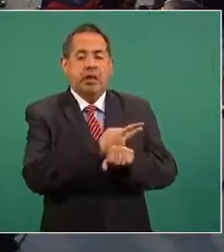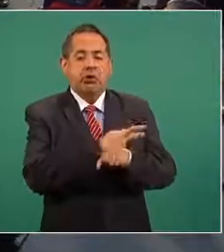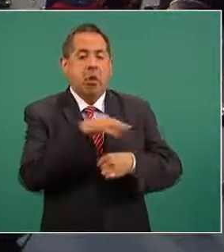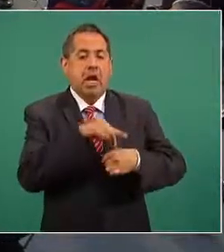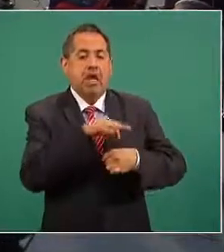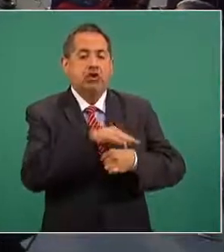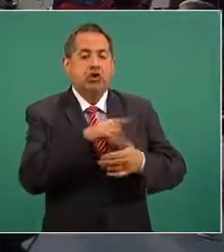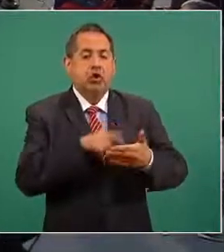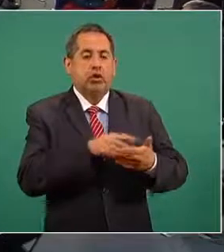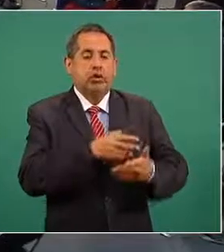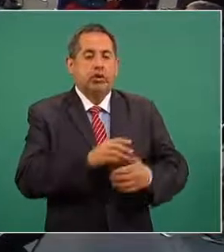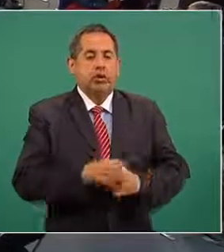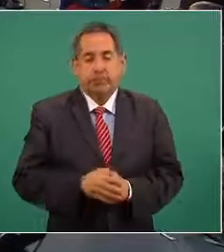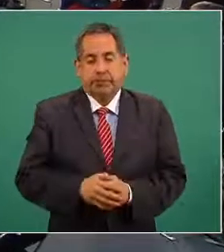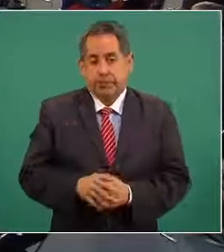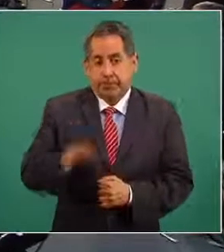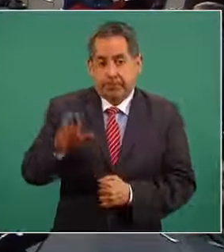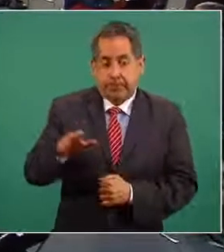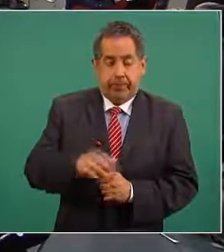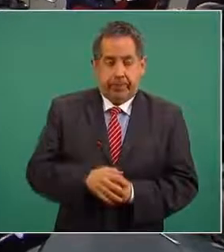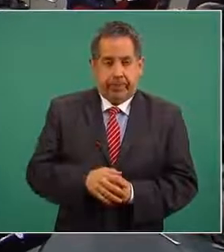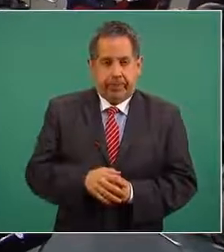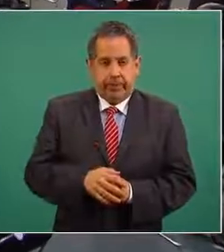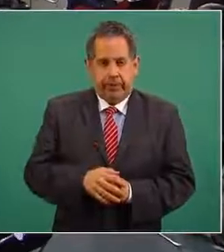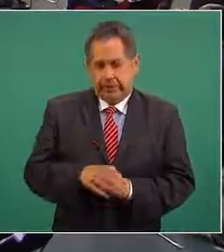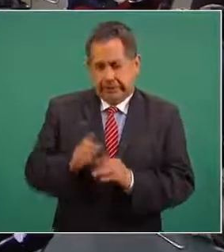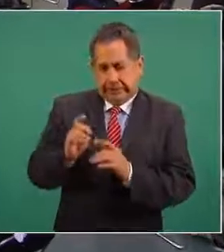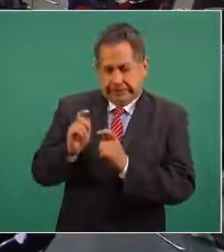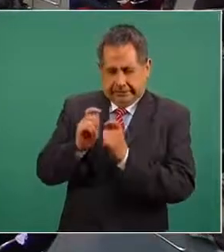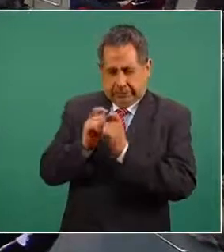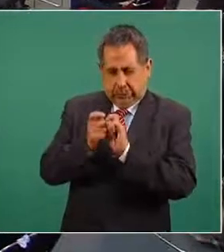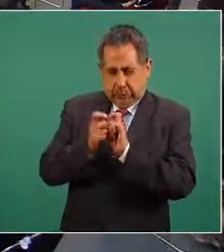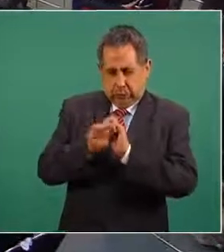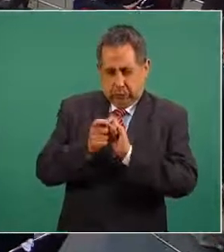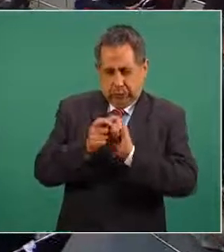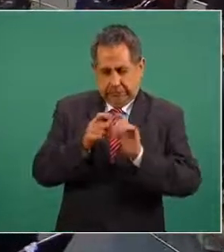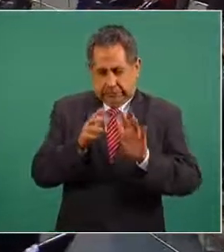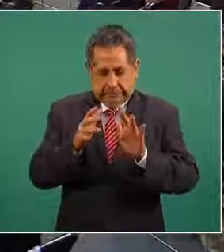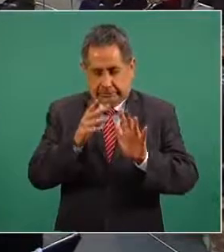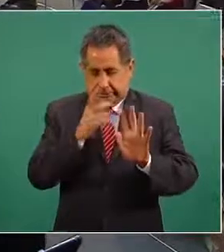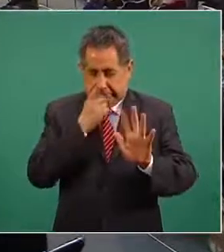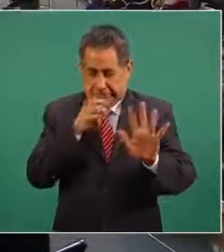a hacer una traducción brevemente dice